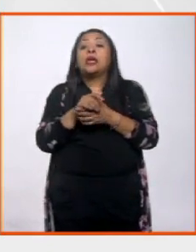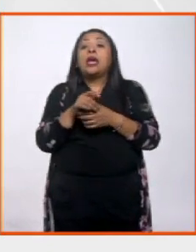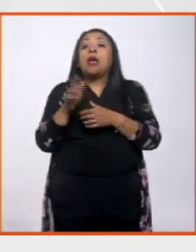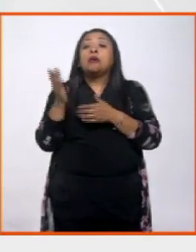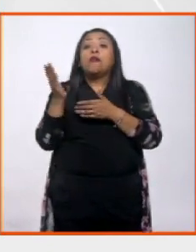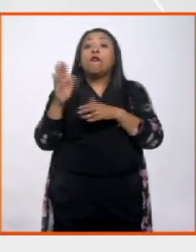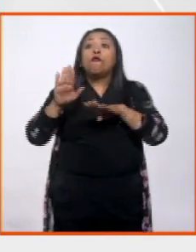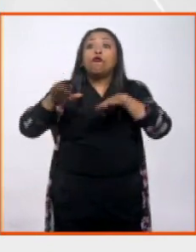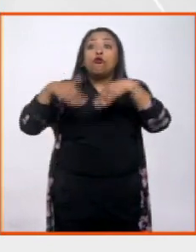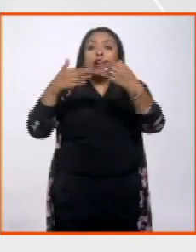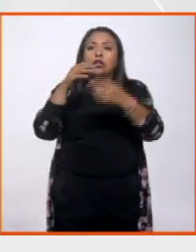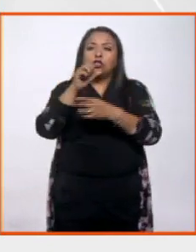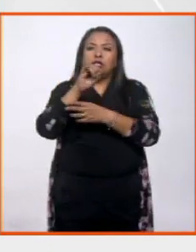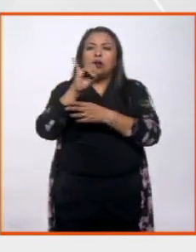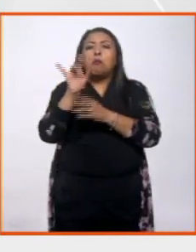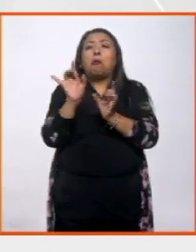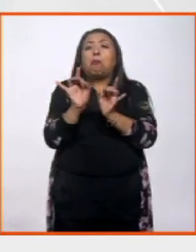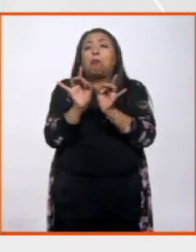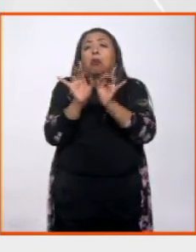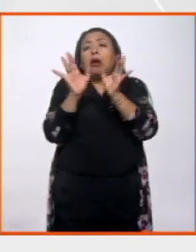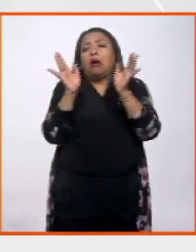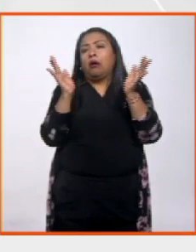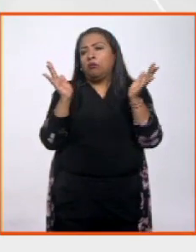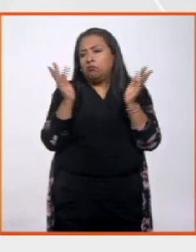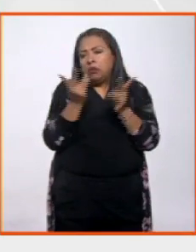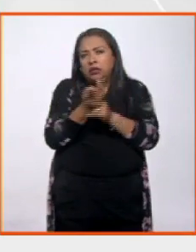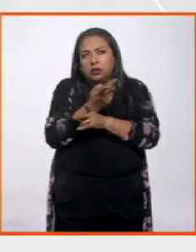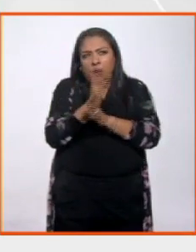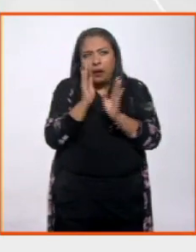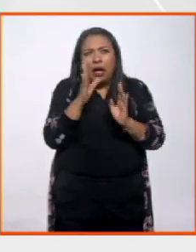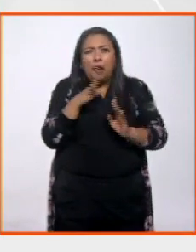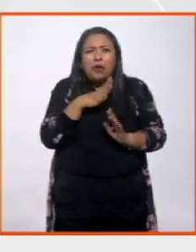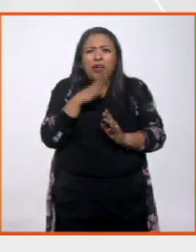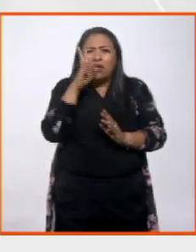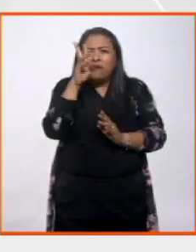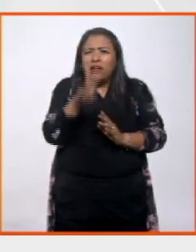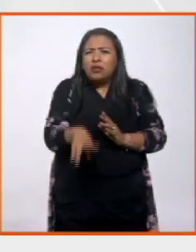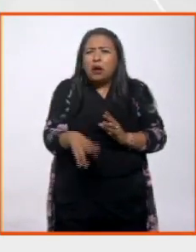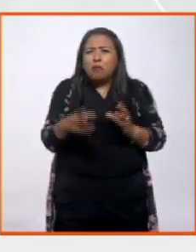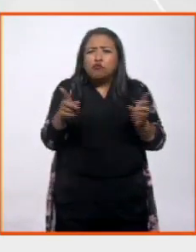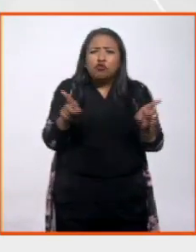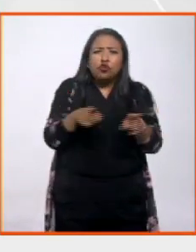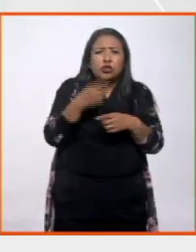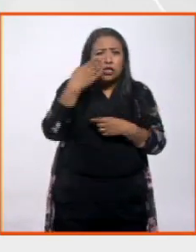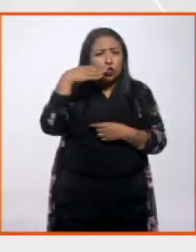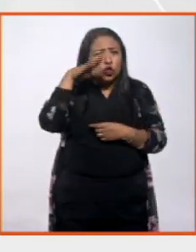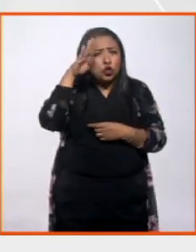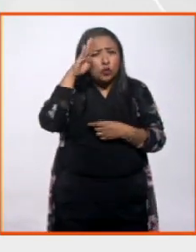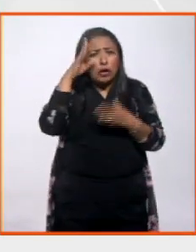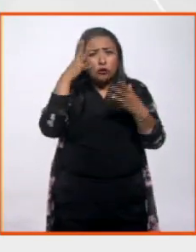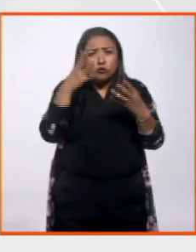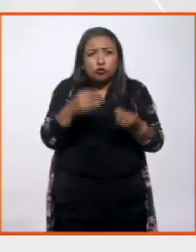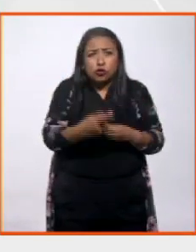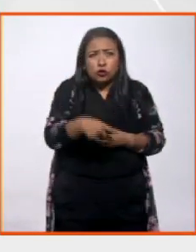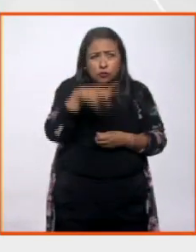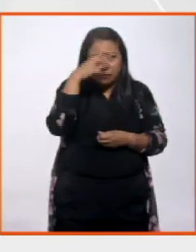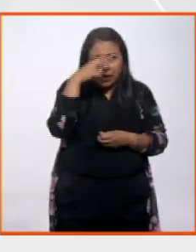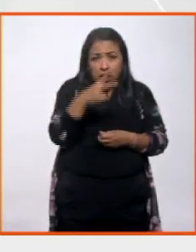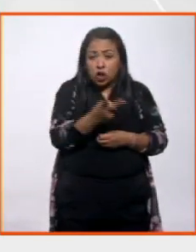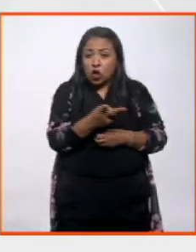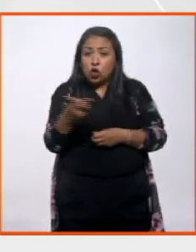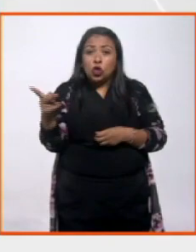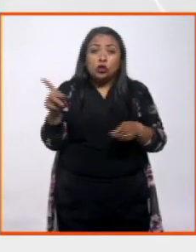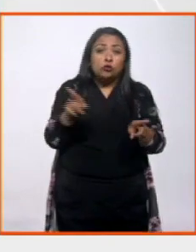llegaron a Singapur un poco por las circunstancias del momento. decir, había habido una ola de músicos cubanos en México. Ambos tocaban música,